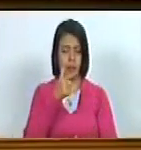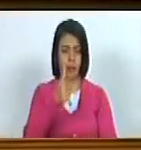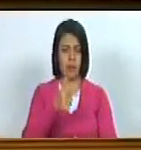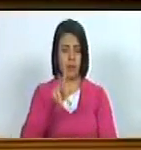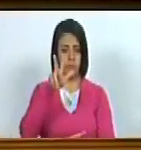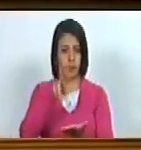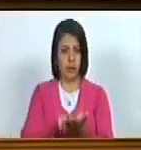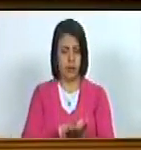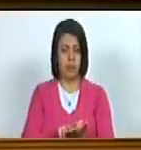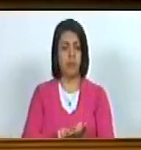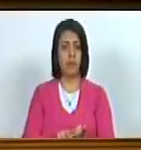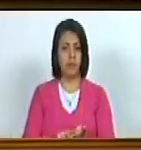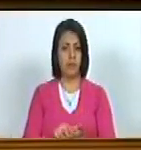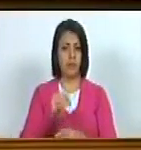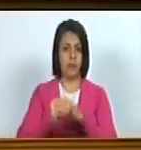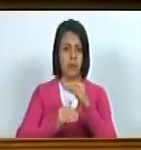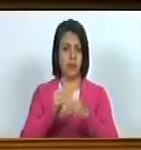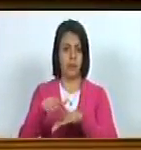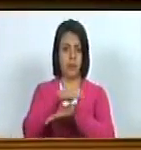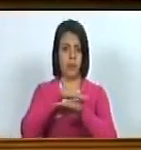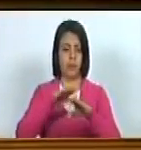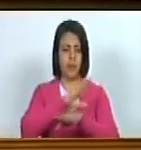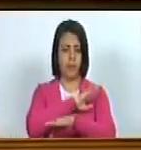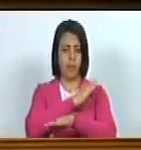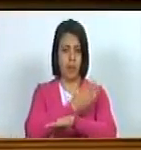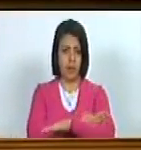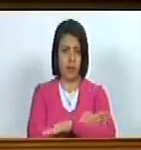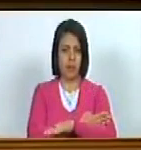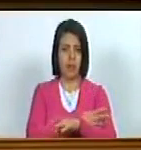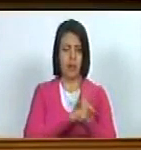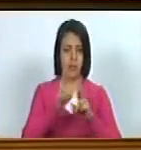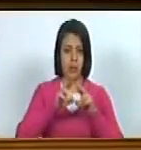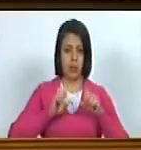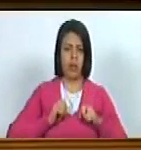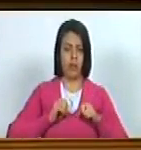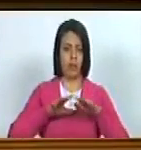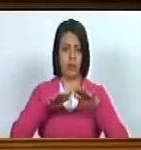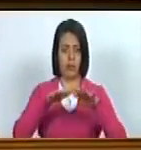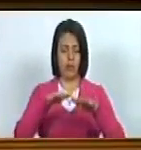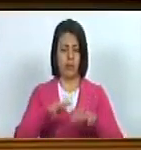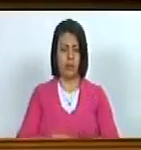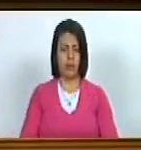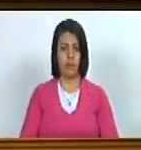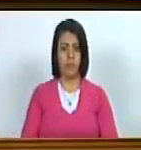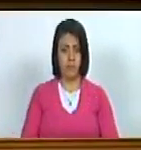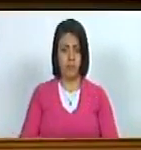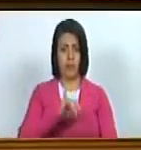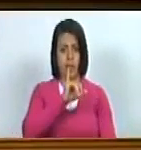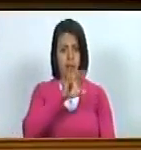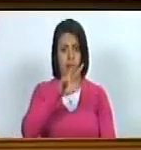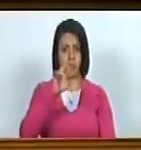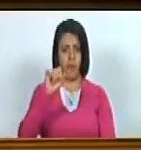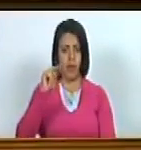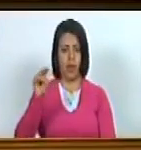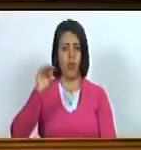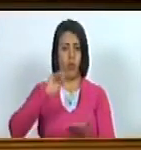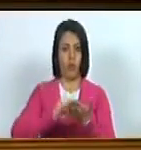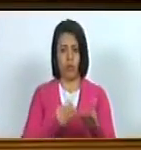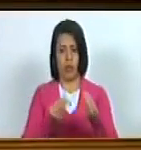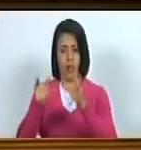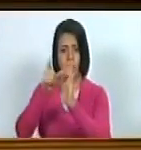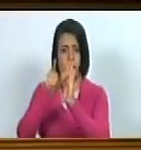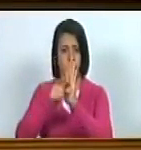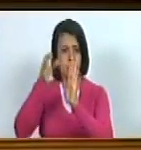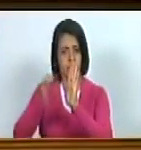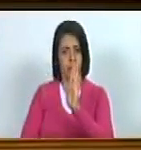aprobada la autorización solicitada por el ministro del poder popular para relaciones exteriores Iván Gil y se remite a la gaceta